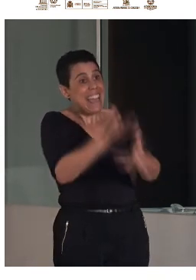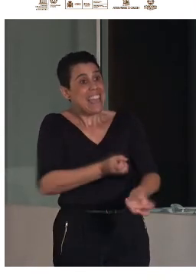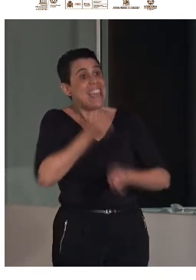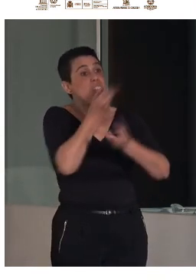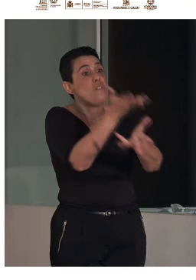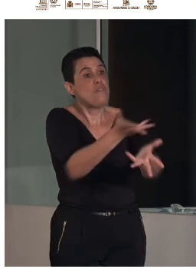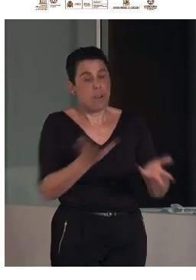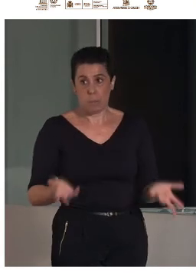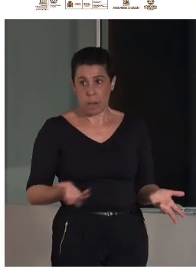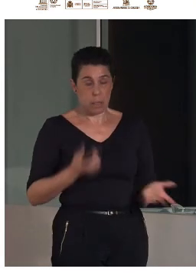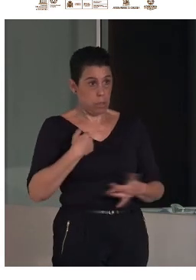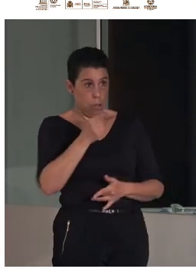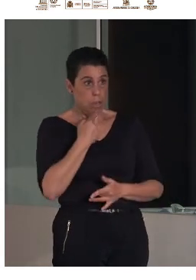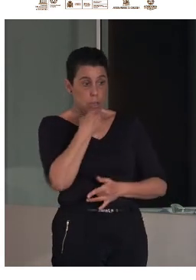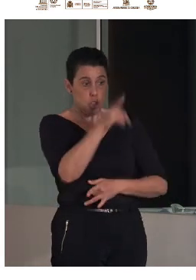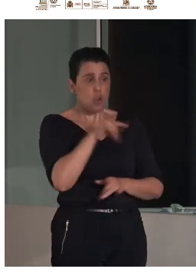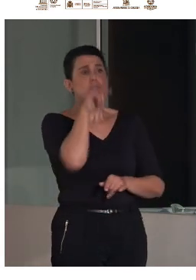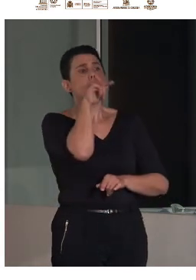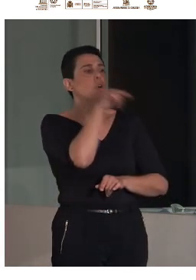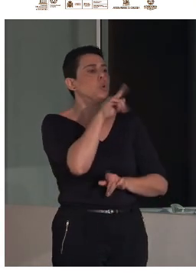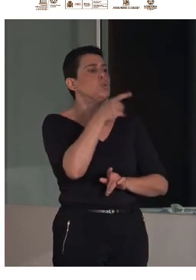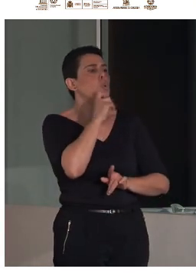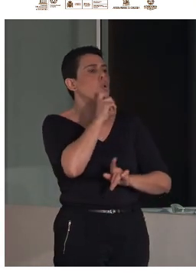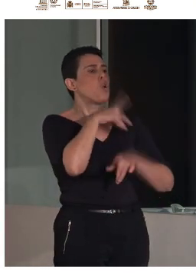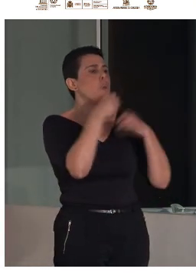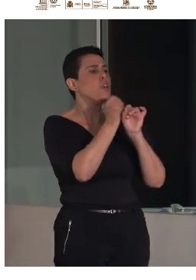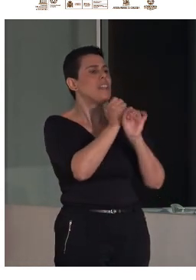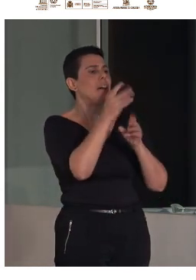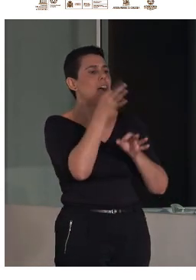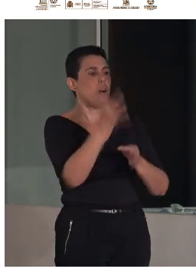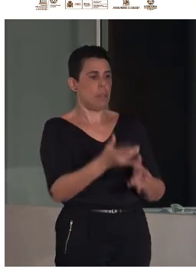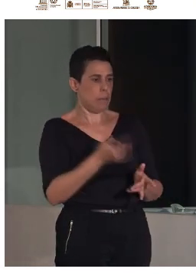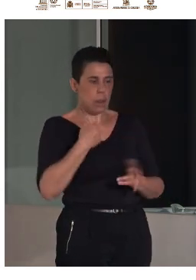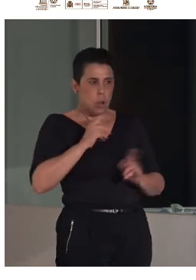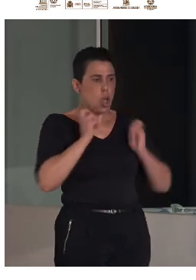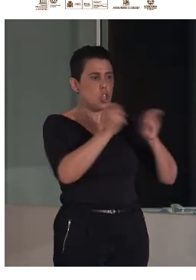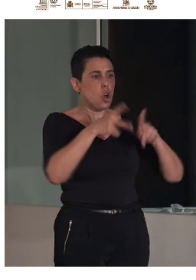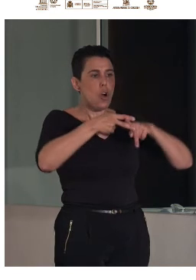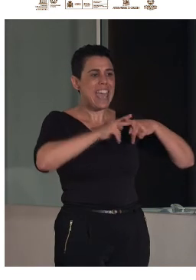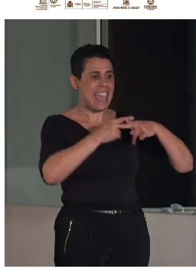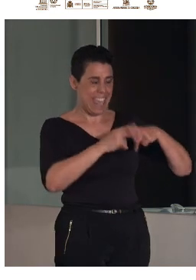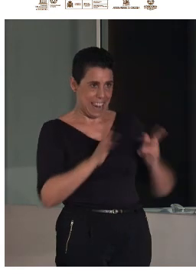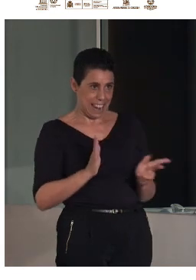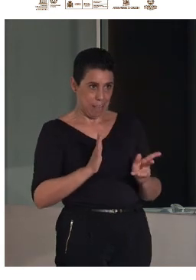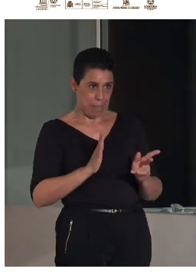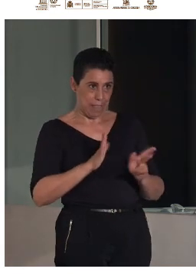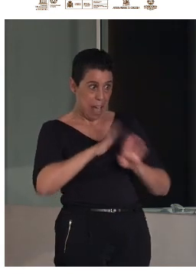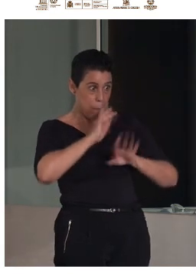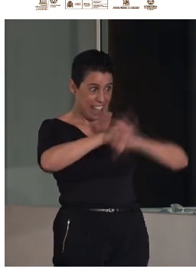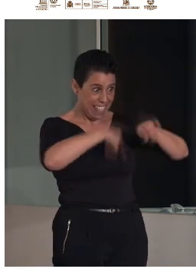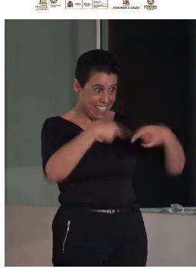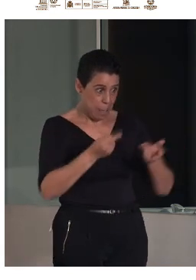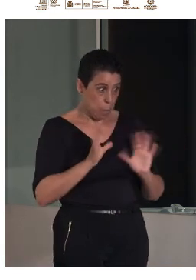planteando como nadie tiene que hacer su trabajo solo estoy diciendo herramientas que pueden ser prácticas y útiles a la hora de trabajar con